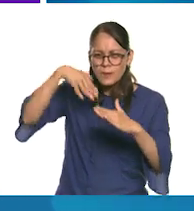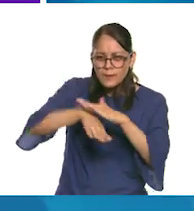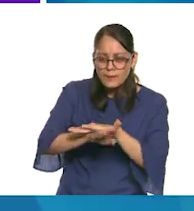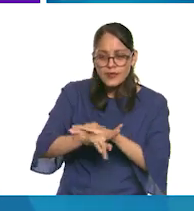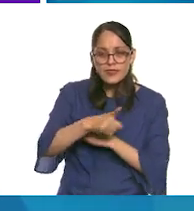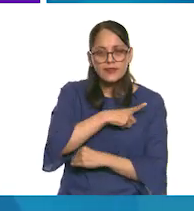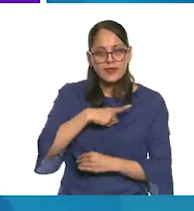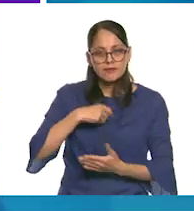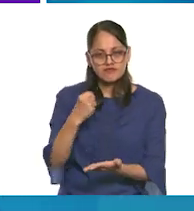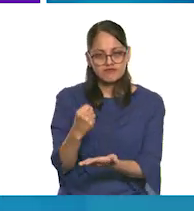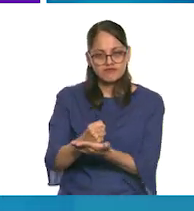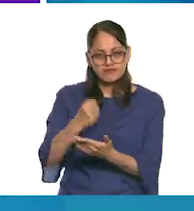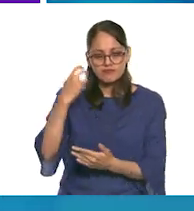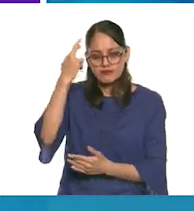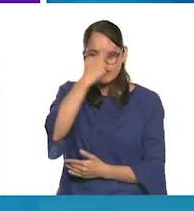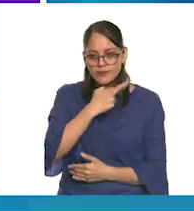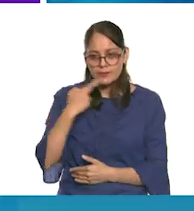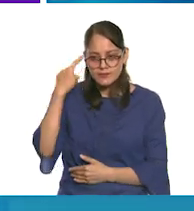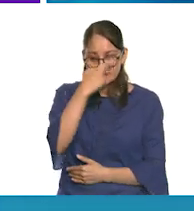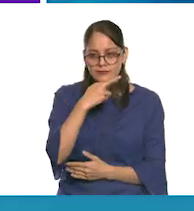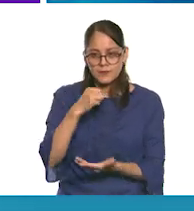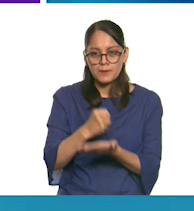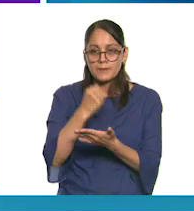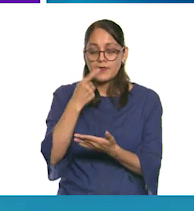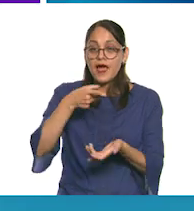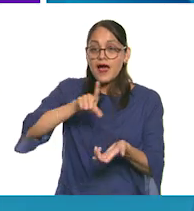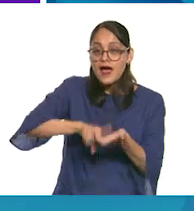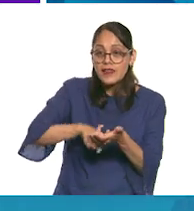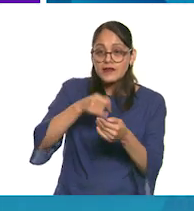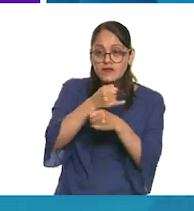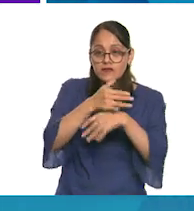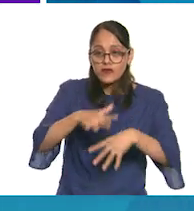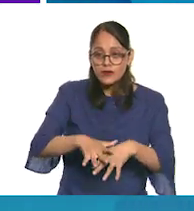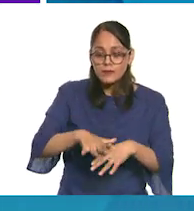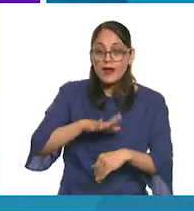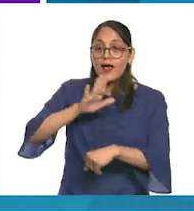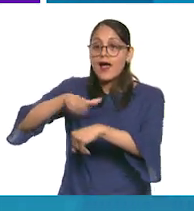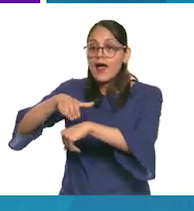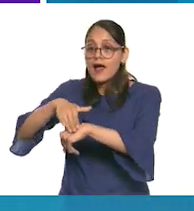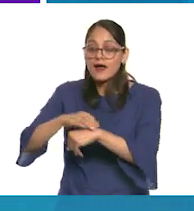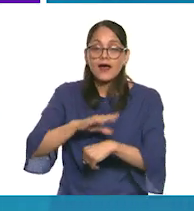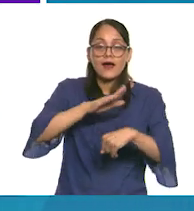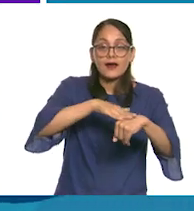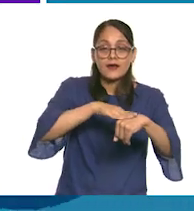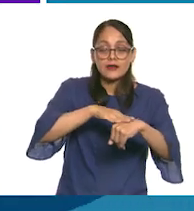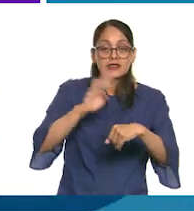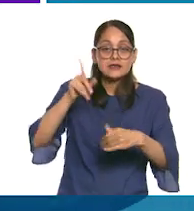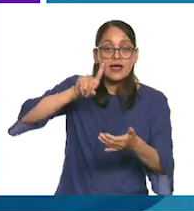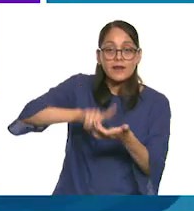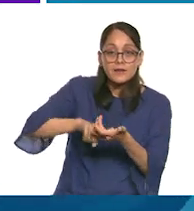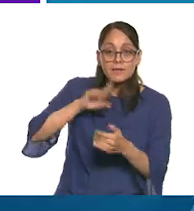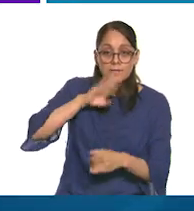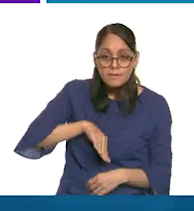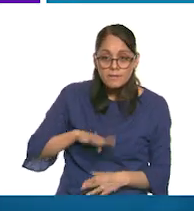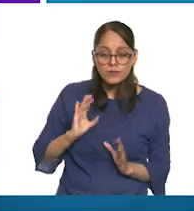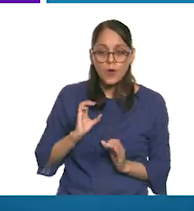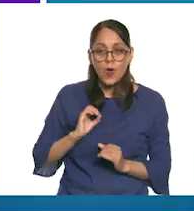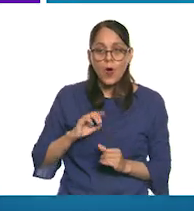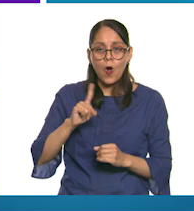verificados. Es decir, no deben contener ningún tipo de advertencia indicando que son inapropiados,